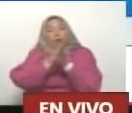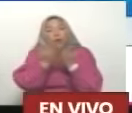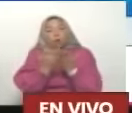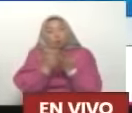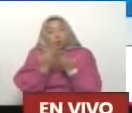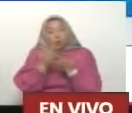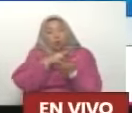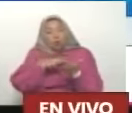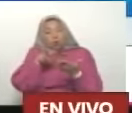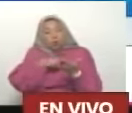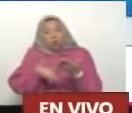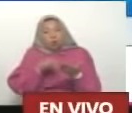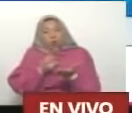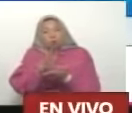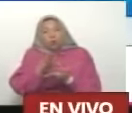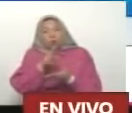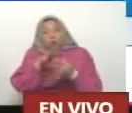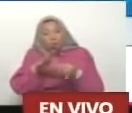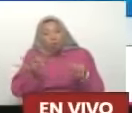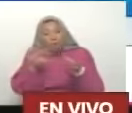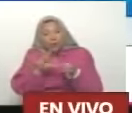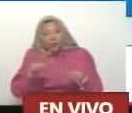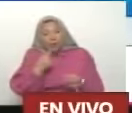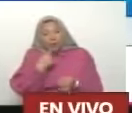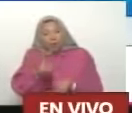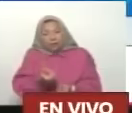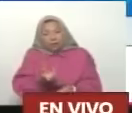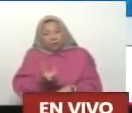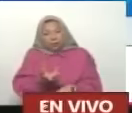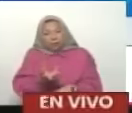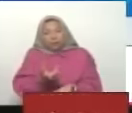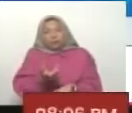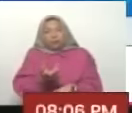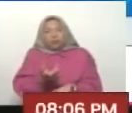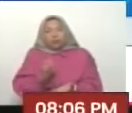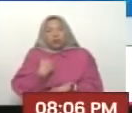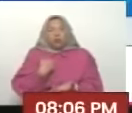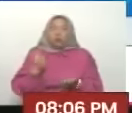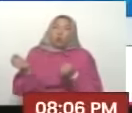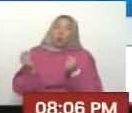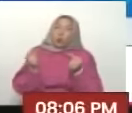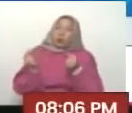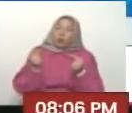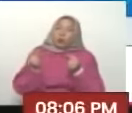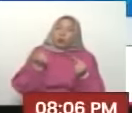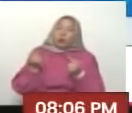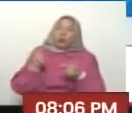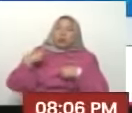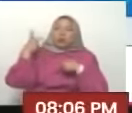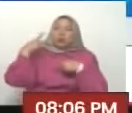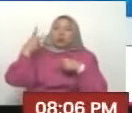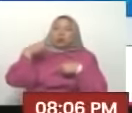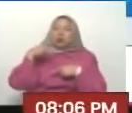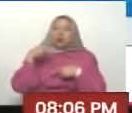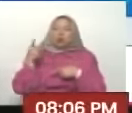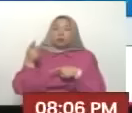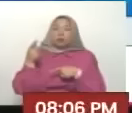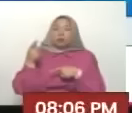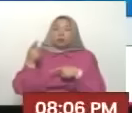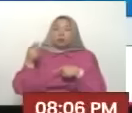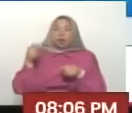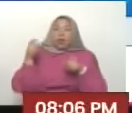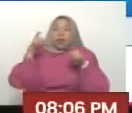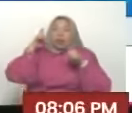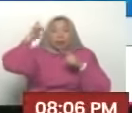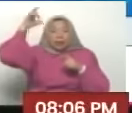Una publicación comentada Aparezco yo comentando aquí Como en TikTok Pim pum pa Y aparece el